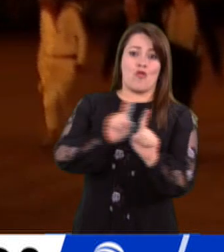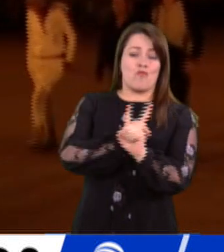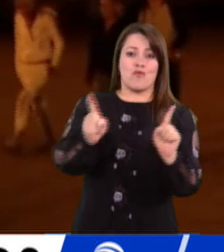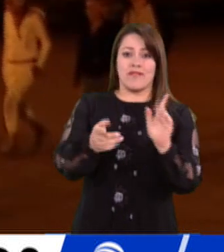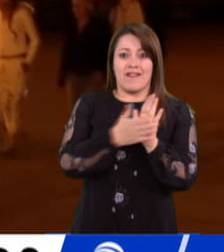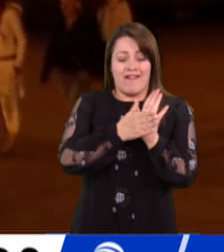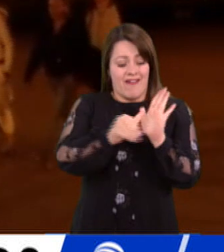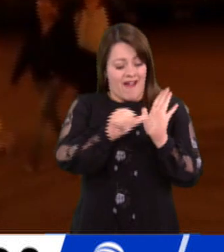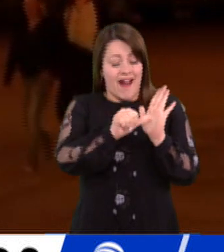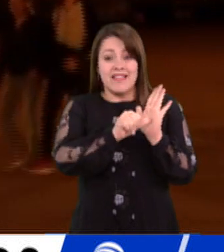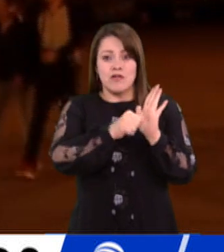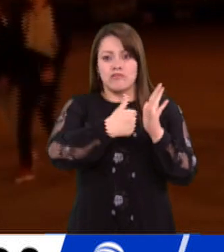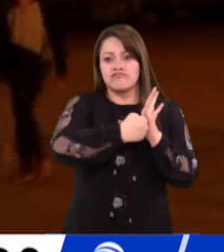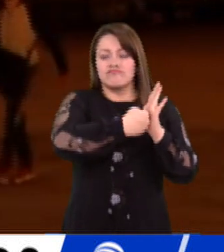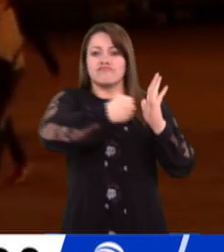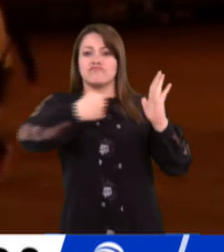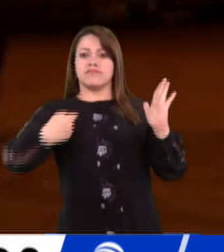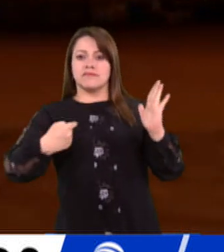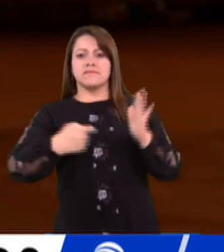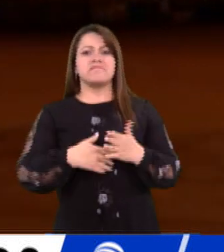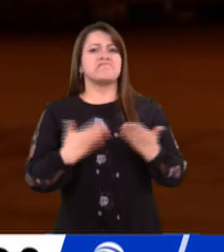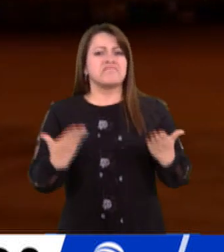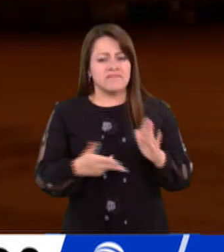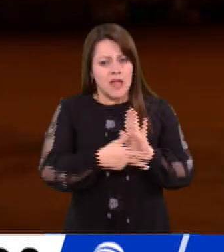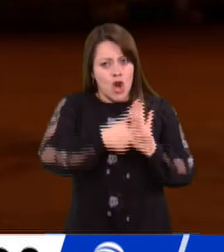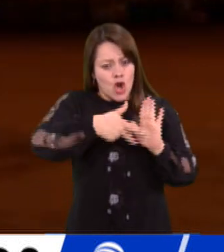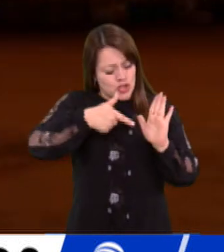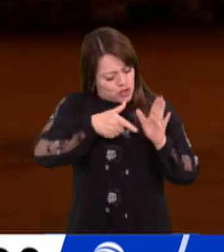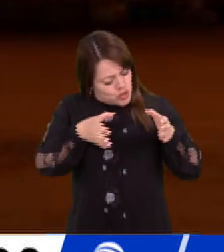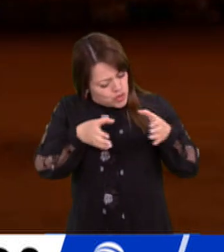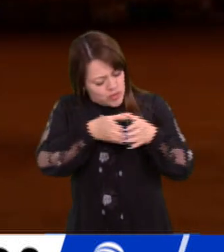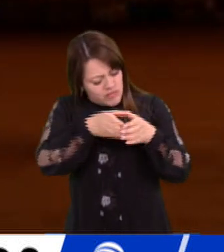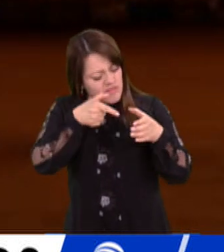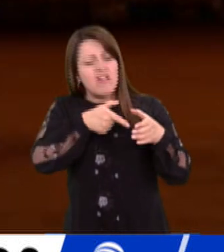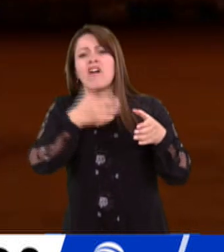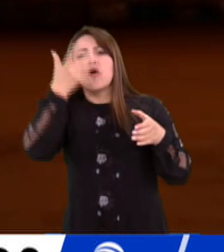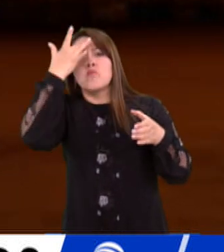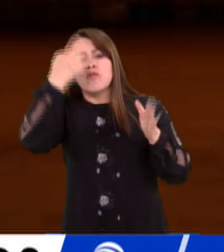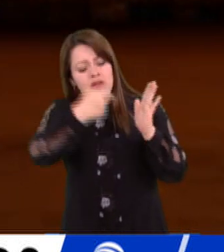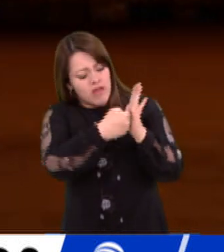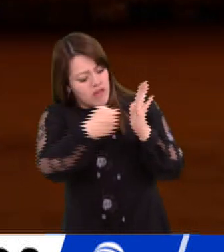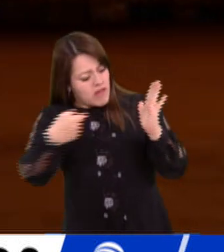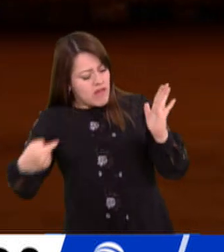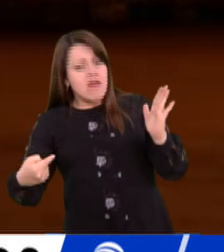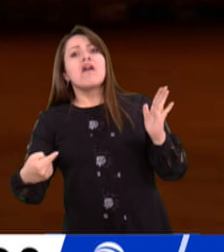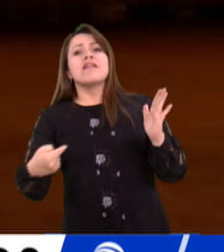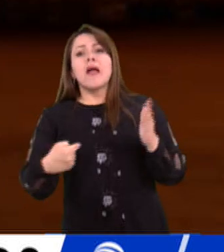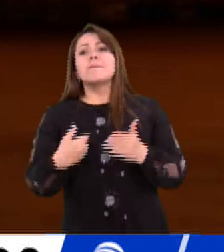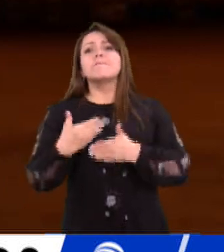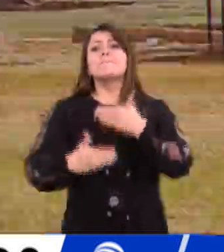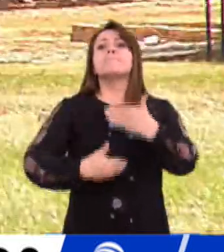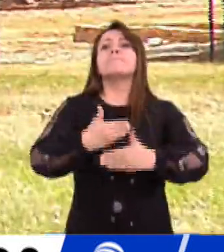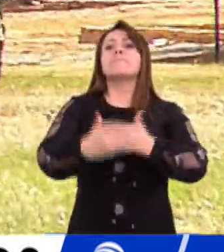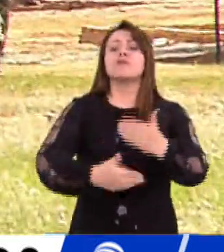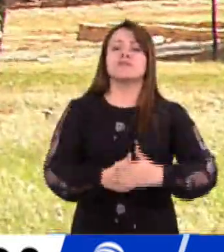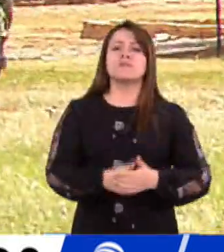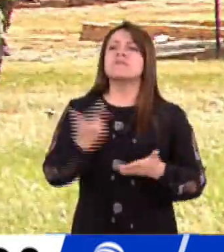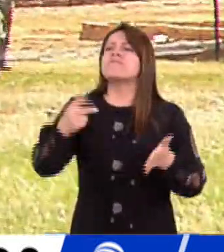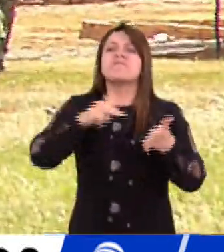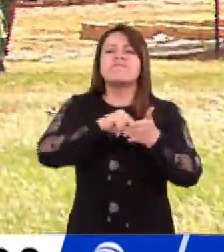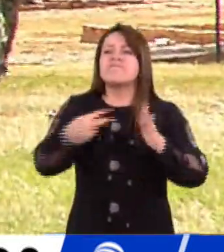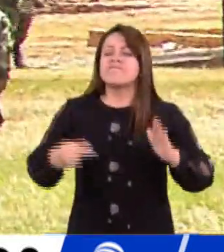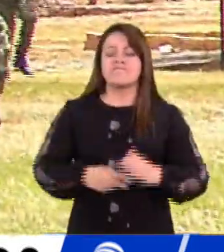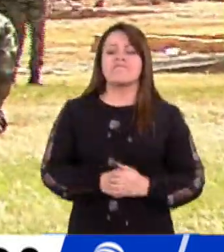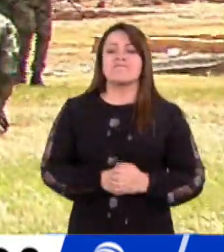JEP. No se cae porque sea inconstitucional esta intervención, sino por vicios de procedimiento. ¿Esto qué significa?